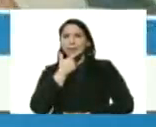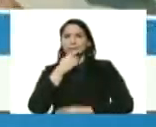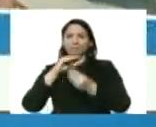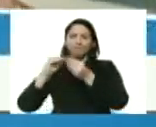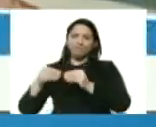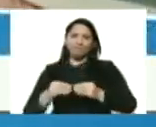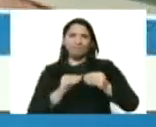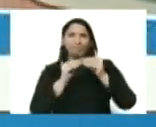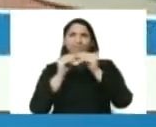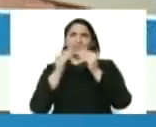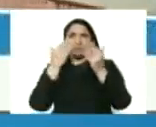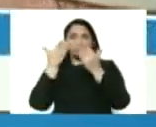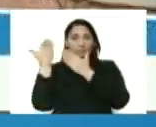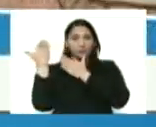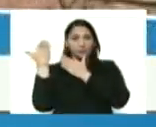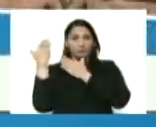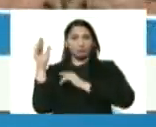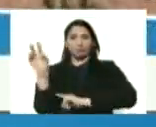bella a Venezuela.